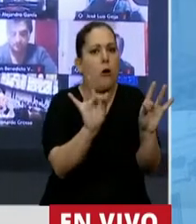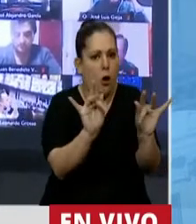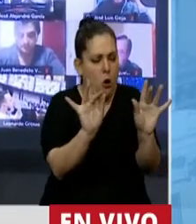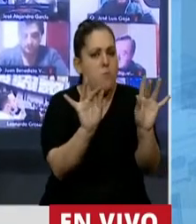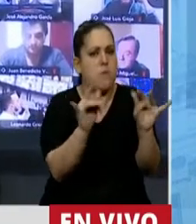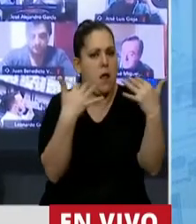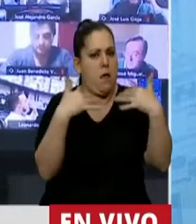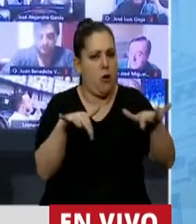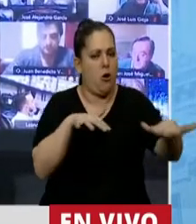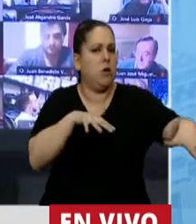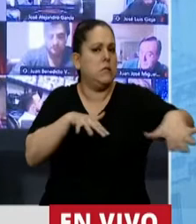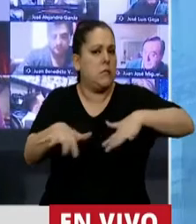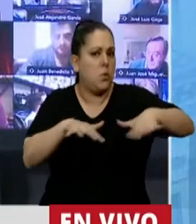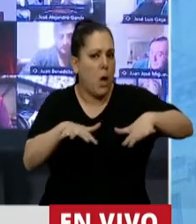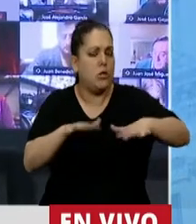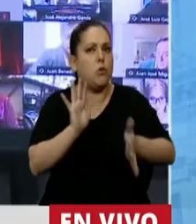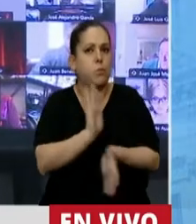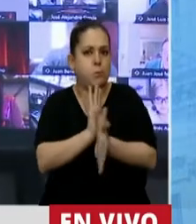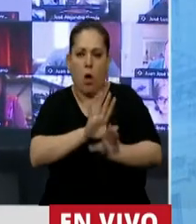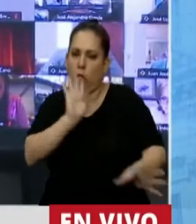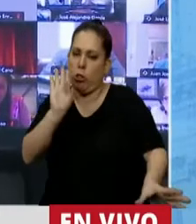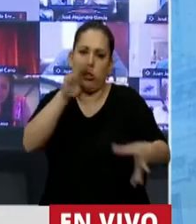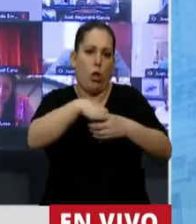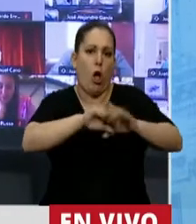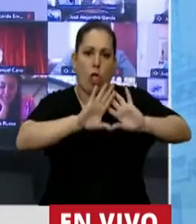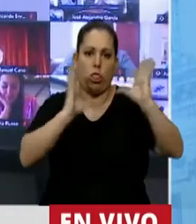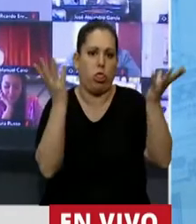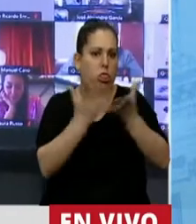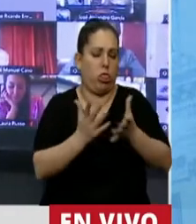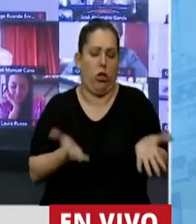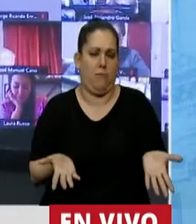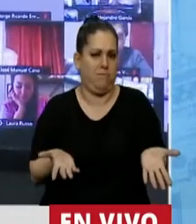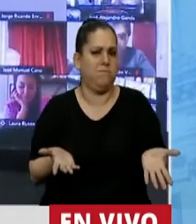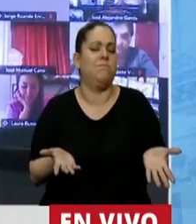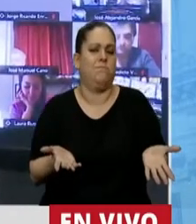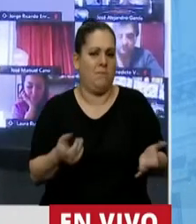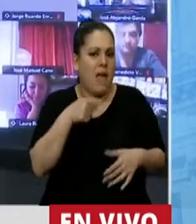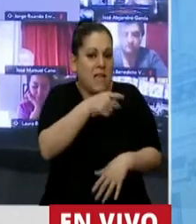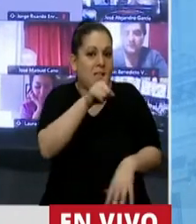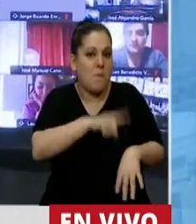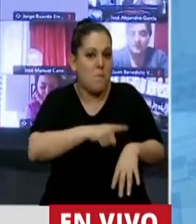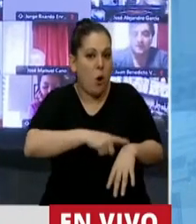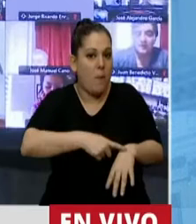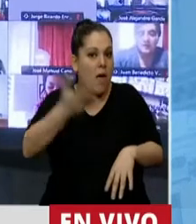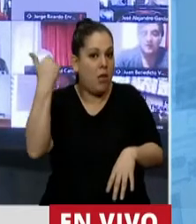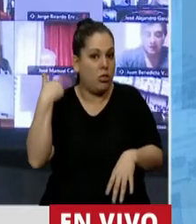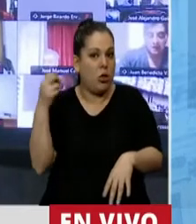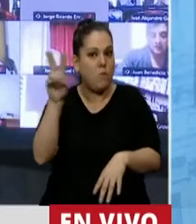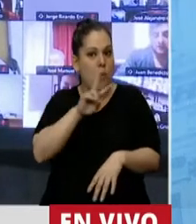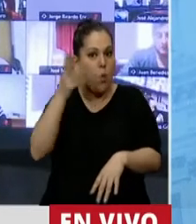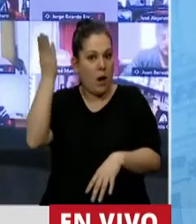problema en un contexto, un problema en un todo, y no seguir como se seguía haciendo en ese momento cuando ella era